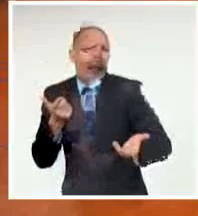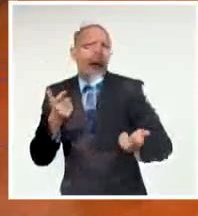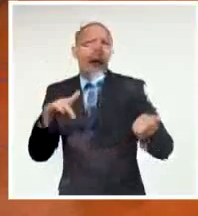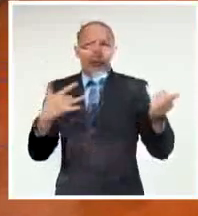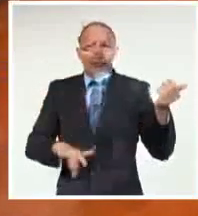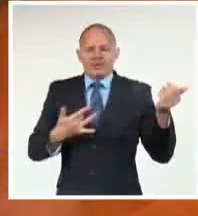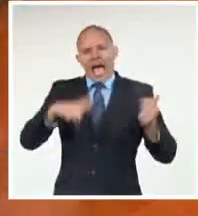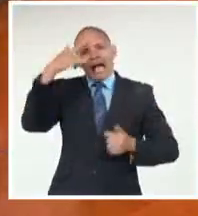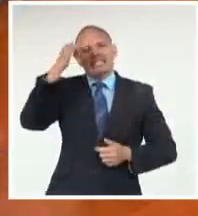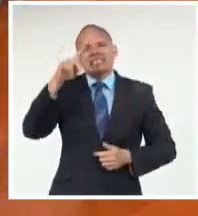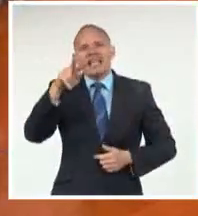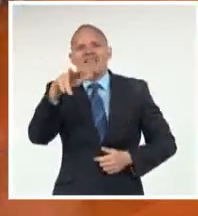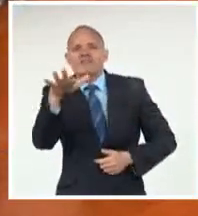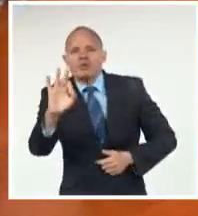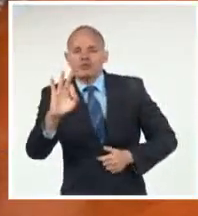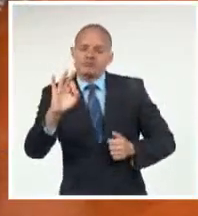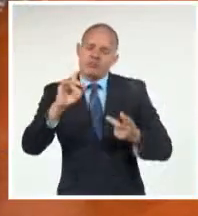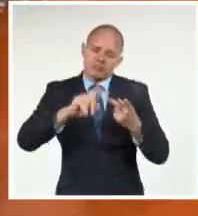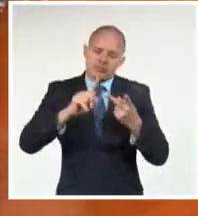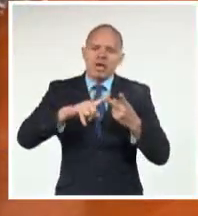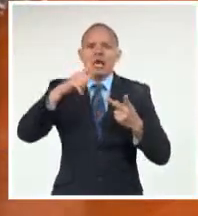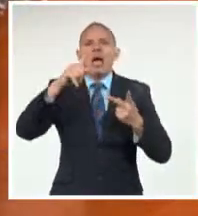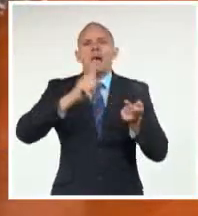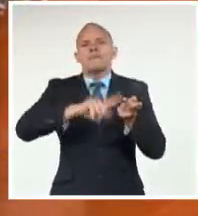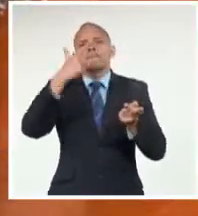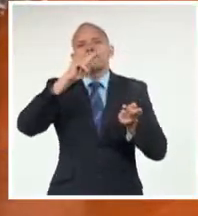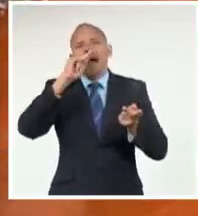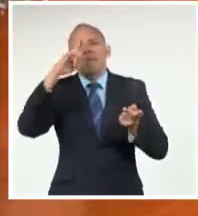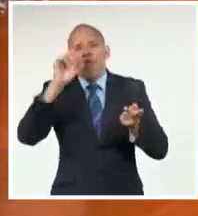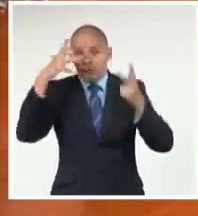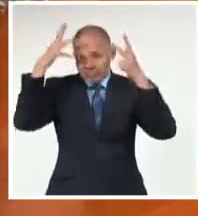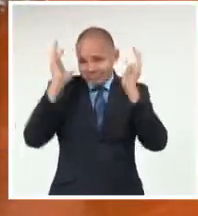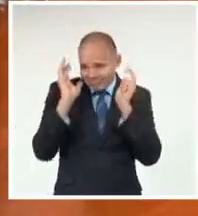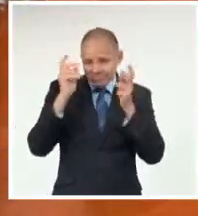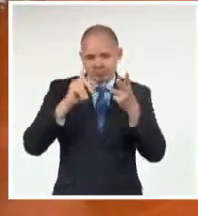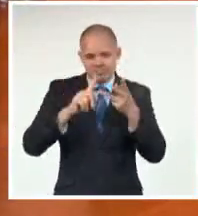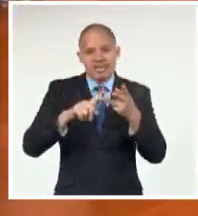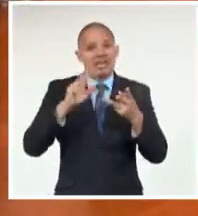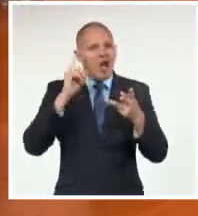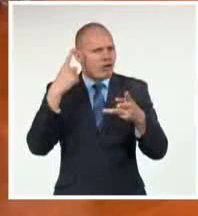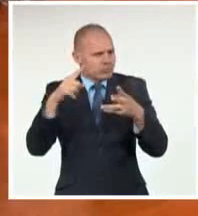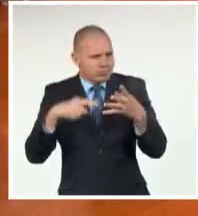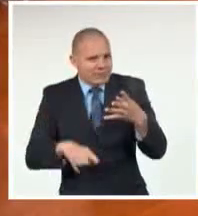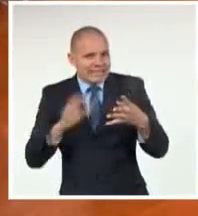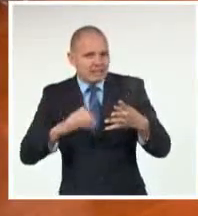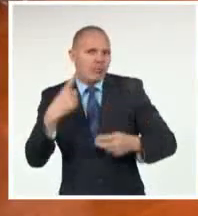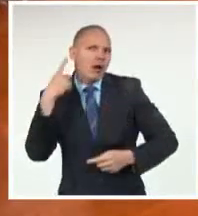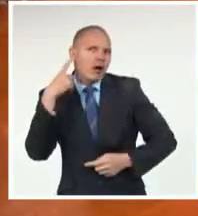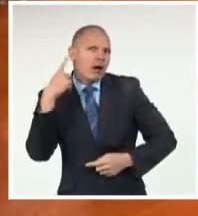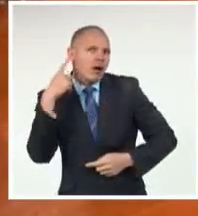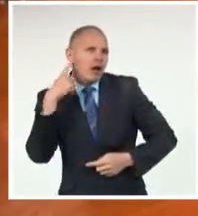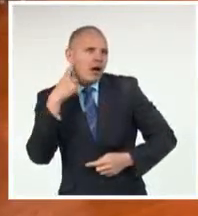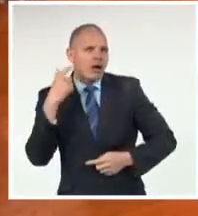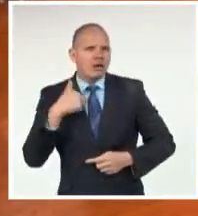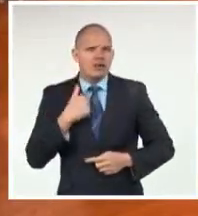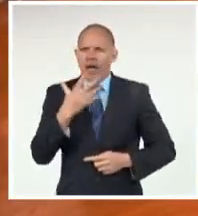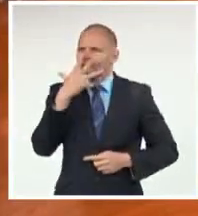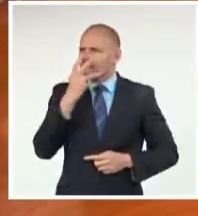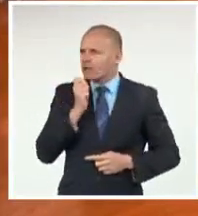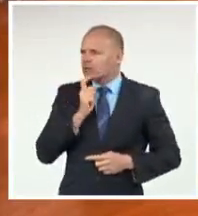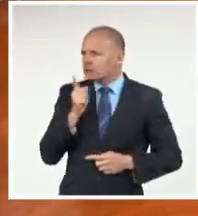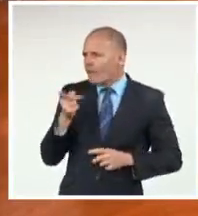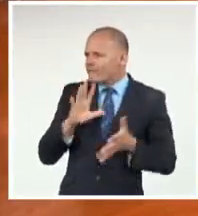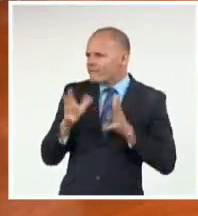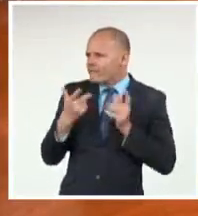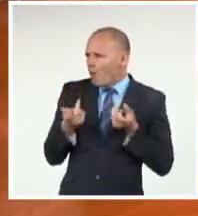Han influido muchísimo En lo que es la canción De autor En habla hispana Sin dudas La música La trovadores Fuera